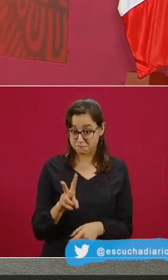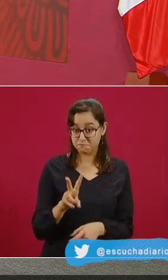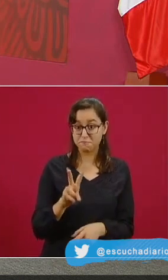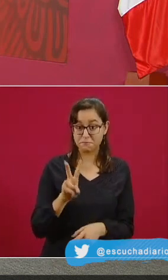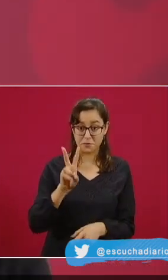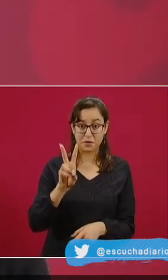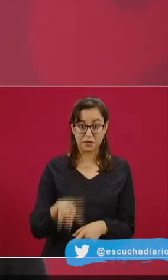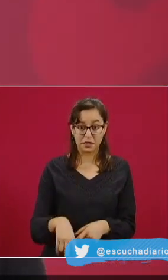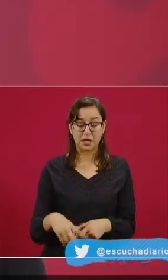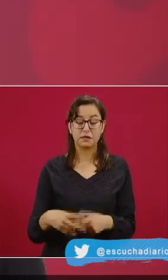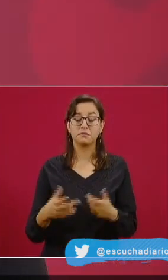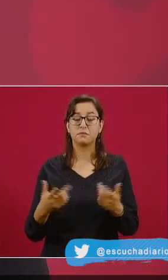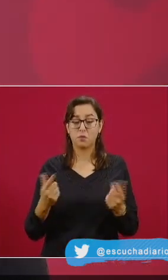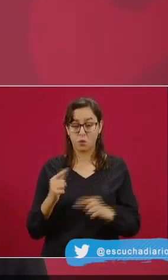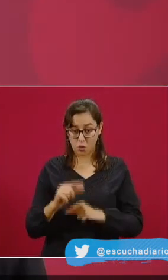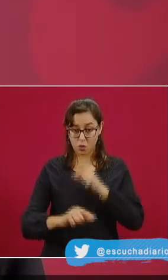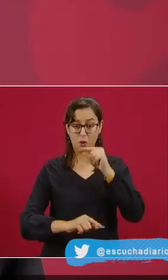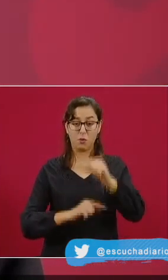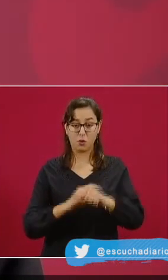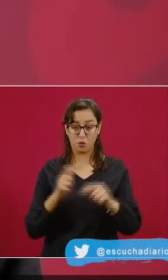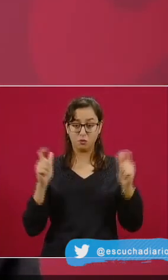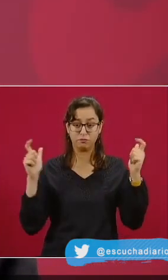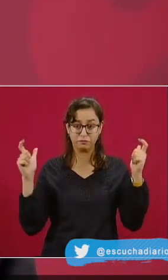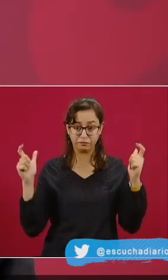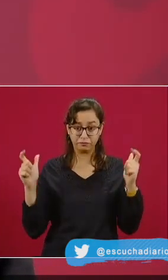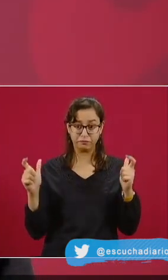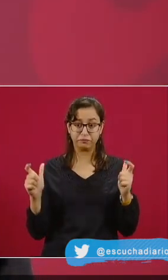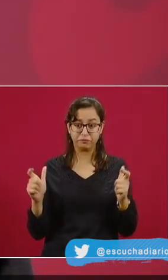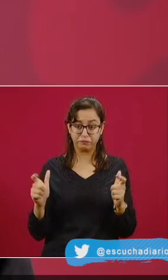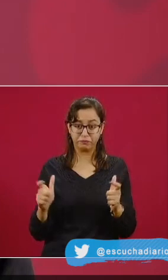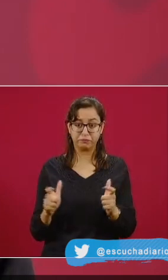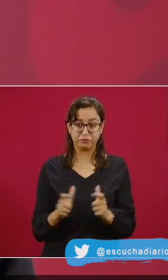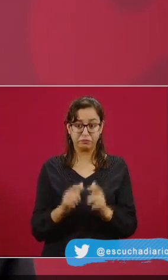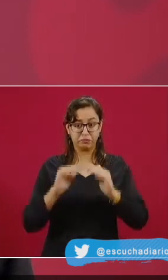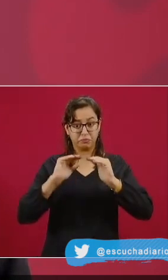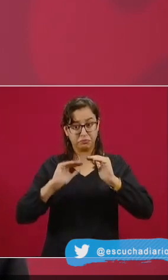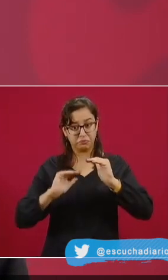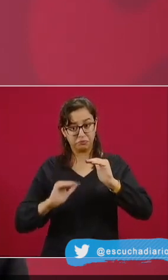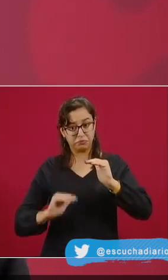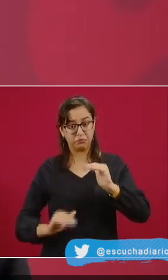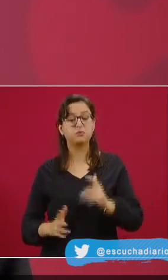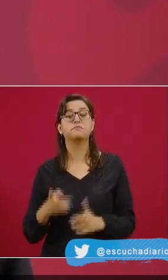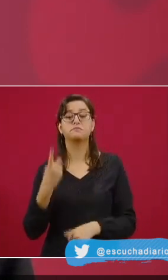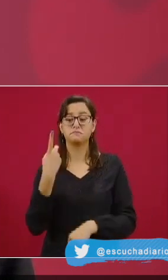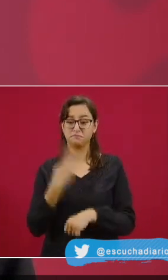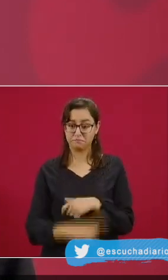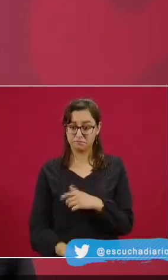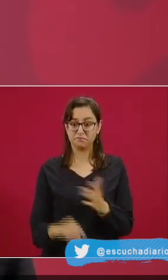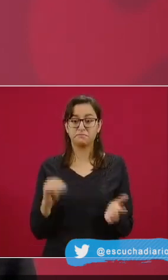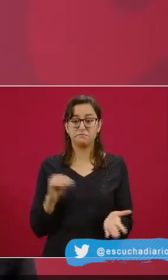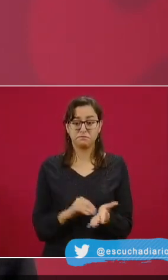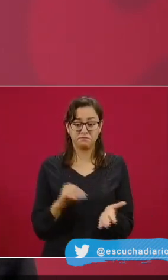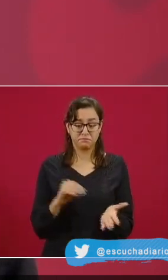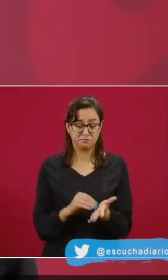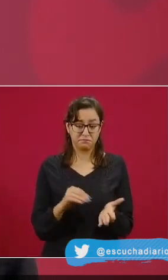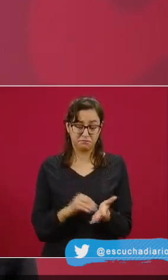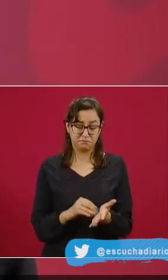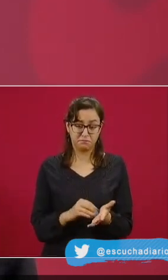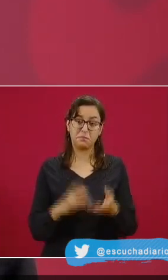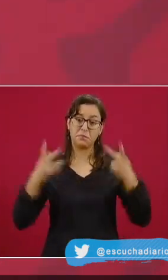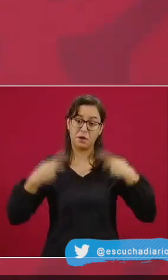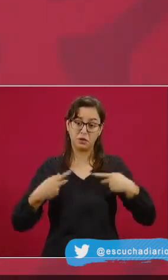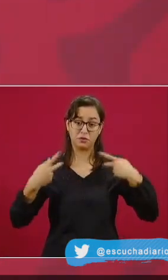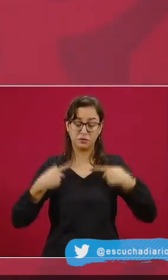El presidente recomienda evitar las reuniones, por lo que pide no caer en la provocación de las marchas de los conservadores, y